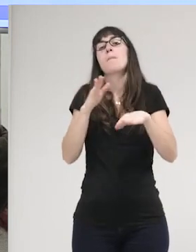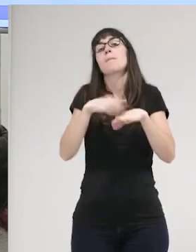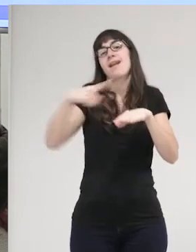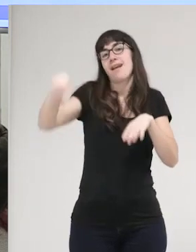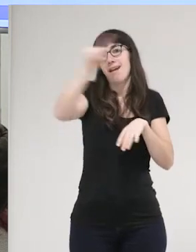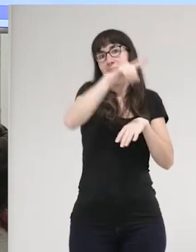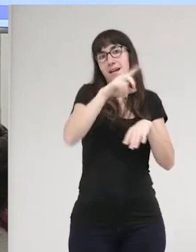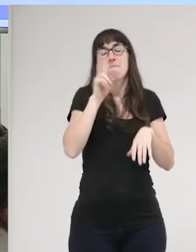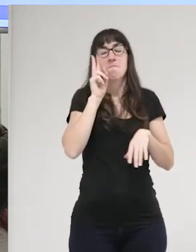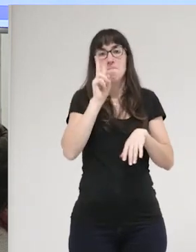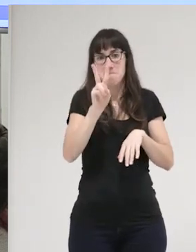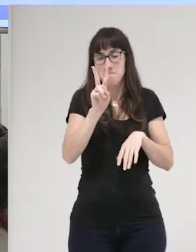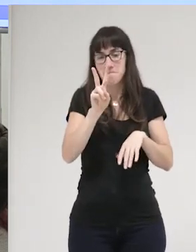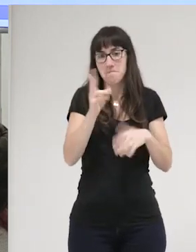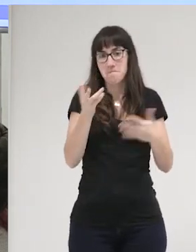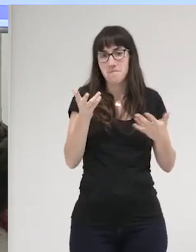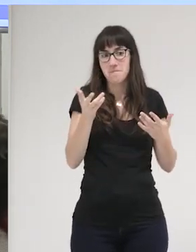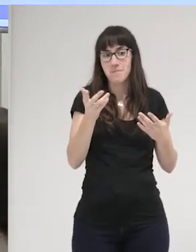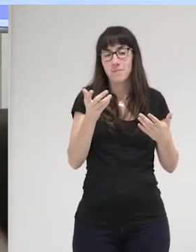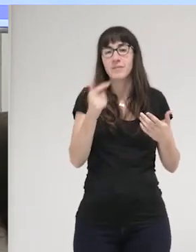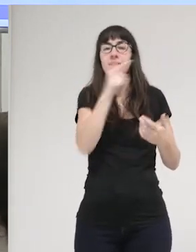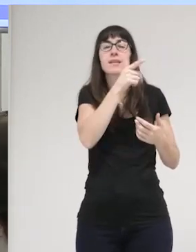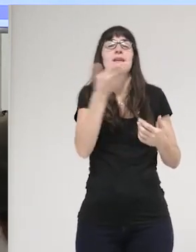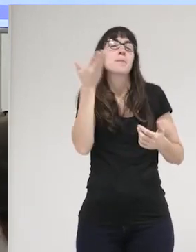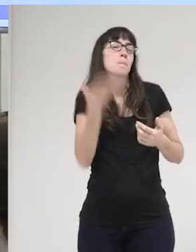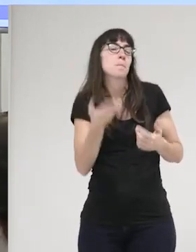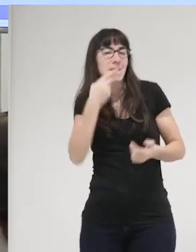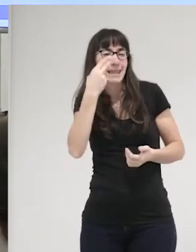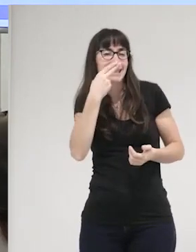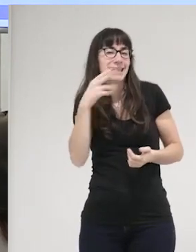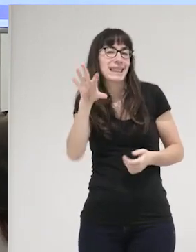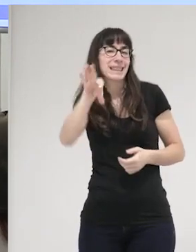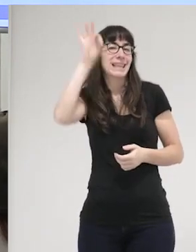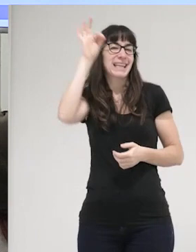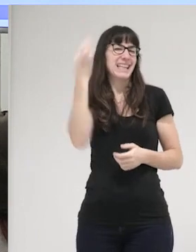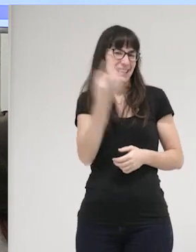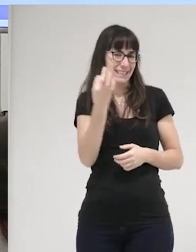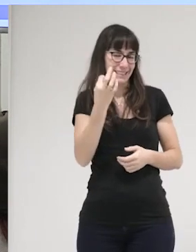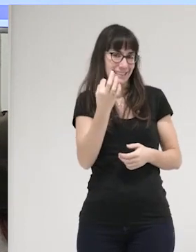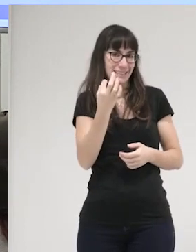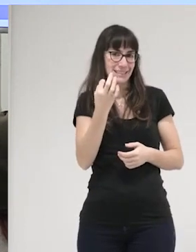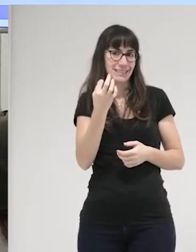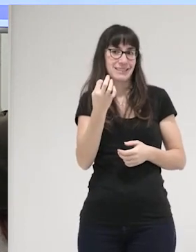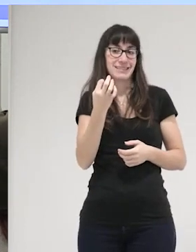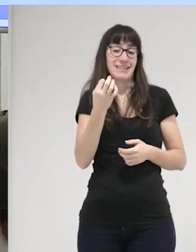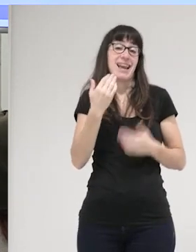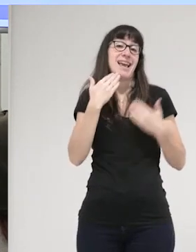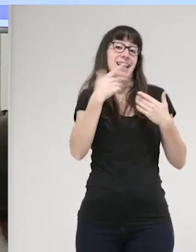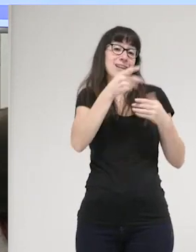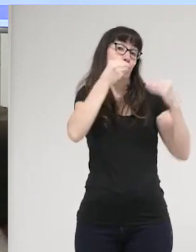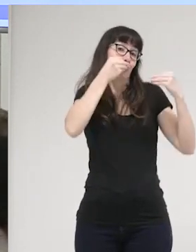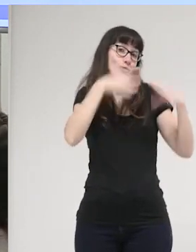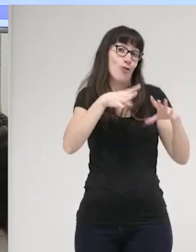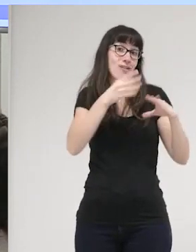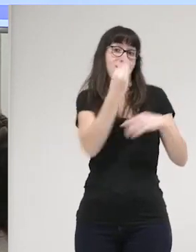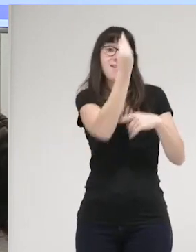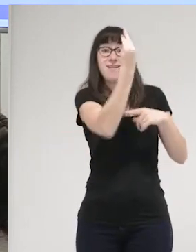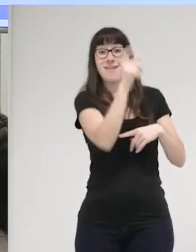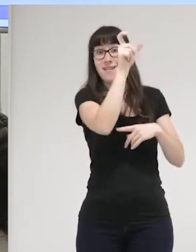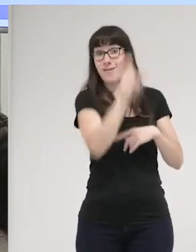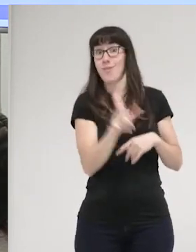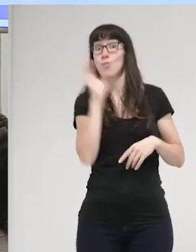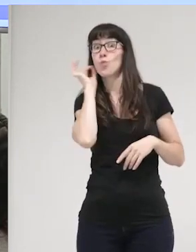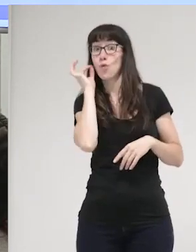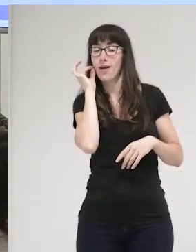la cuestión pero lo interesante que yo quería un poco un poco explicar a través de esa figura de Lorena Bobit